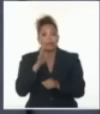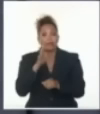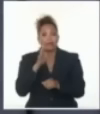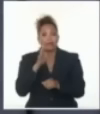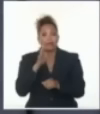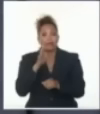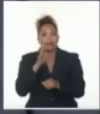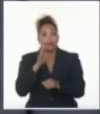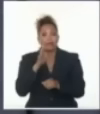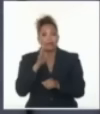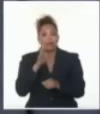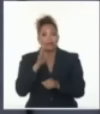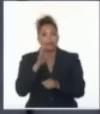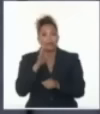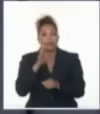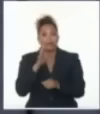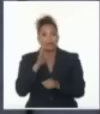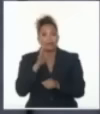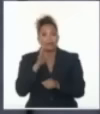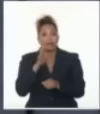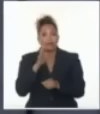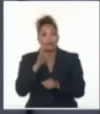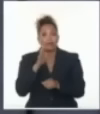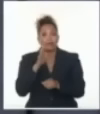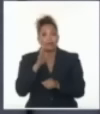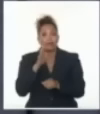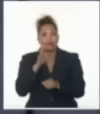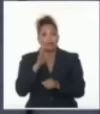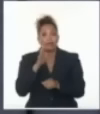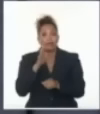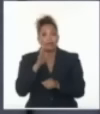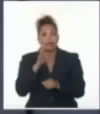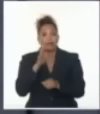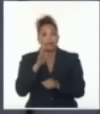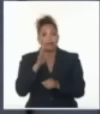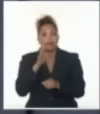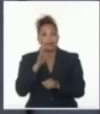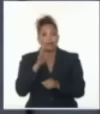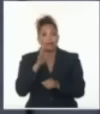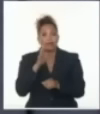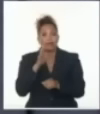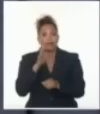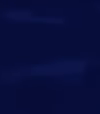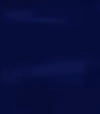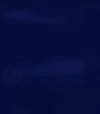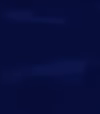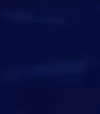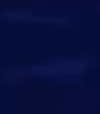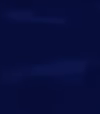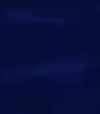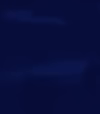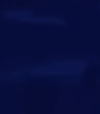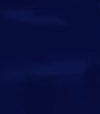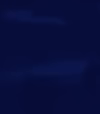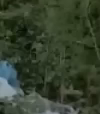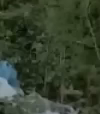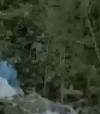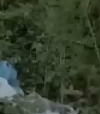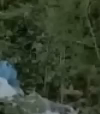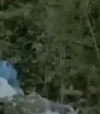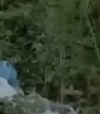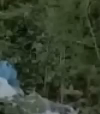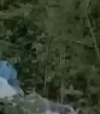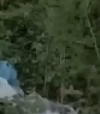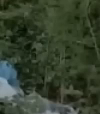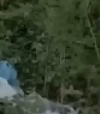Mira, cae un muro sobre autos de turismo en el parqueo de Transtour en Holguín. Seguramente, culpa del bloqueo fue, los